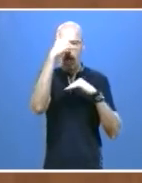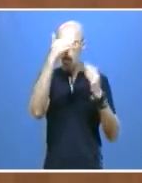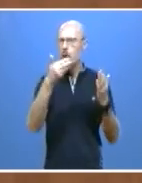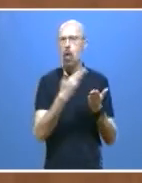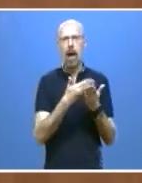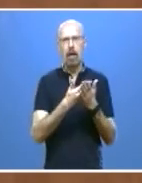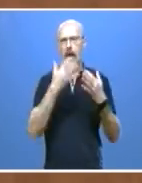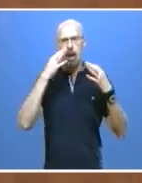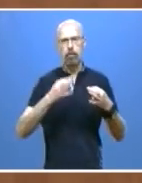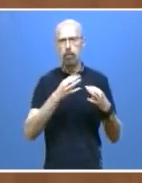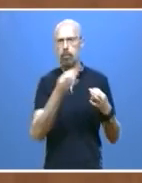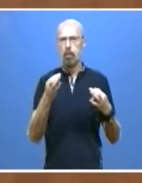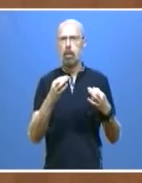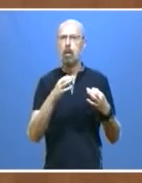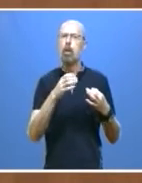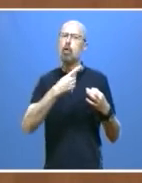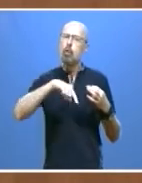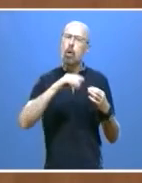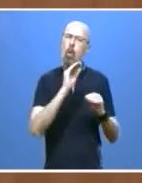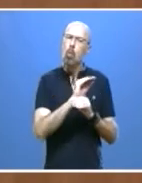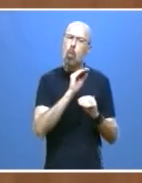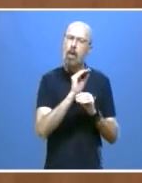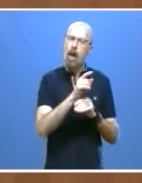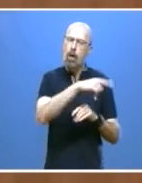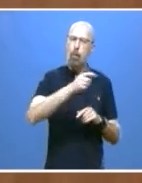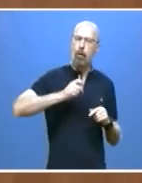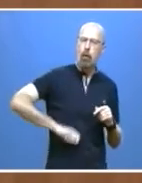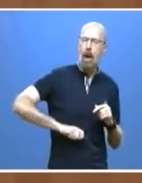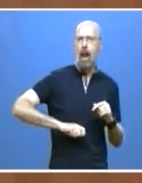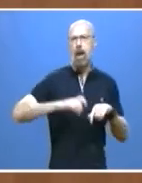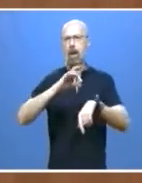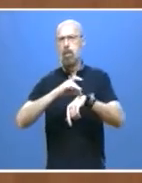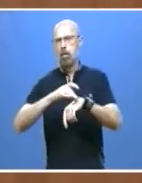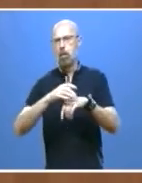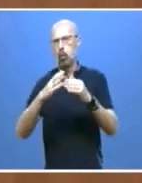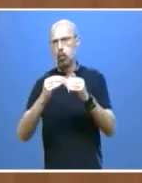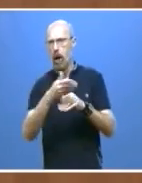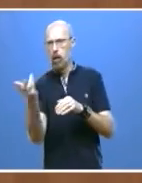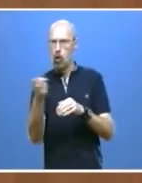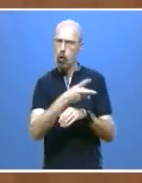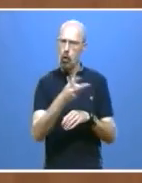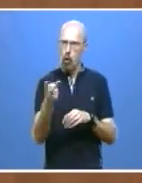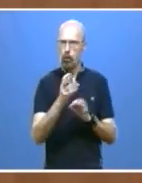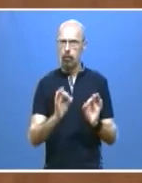seguridad de los profesionales y de los pacientes. Que quede claro, los consultorios están